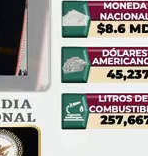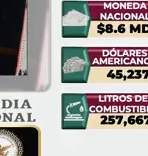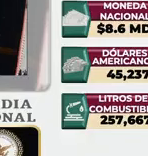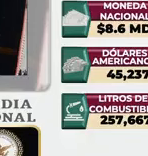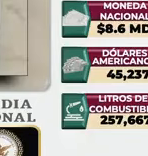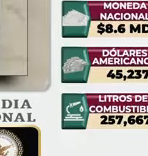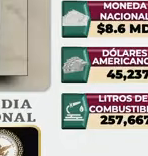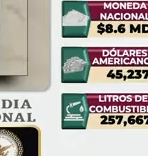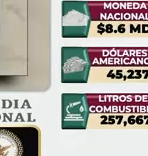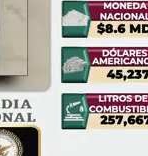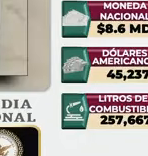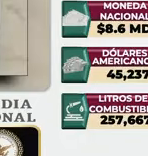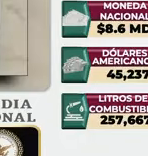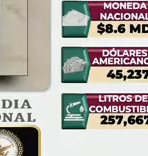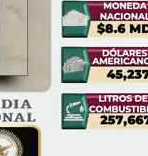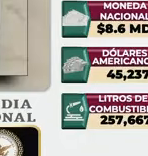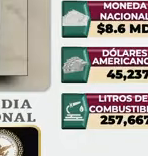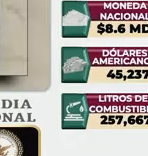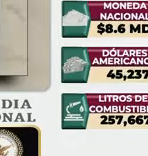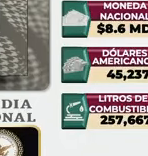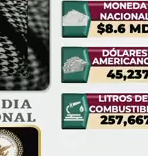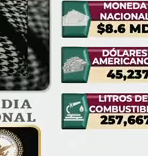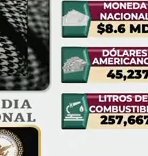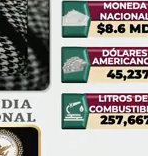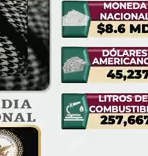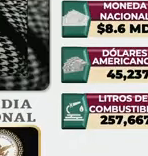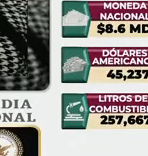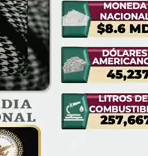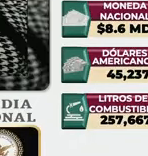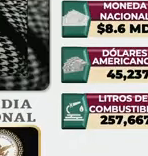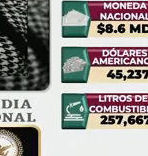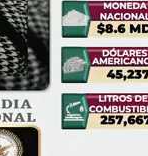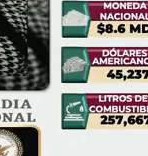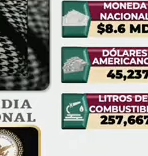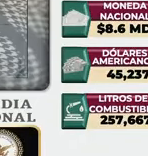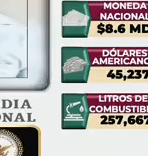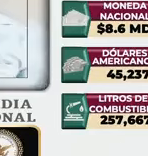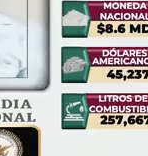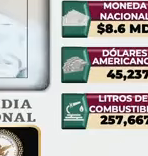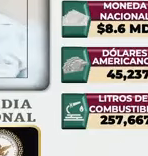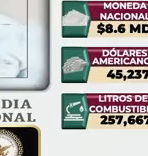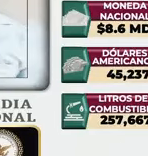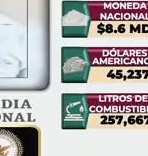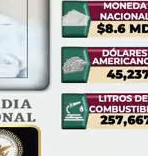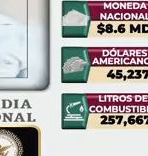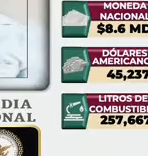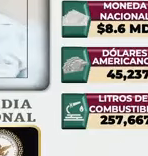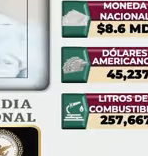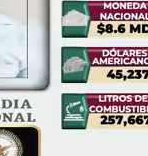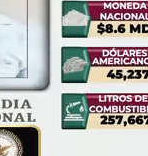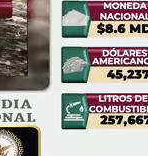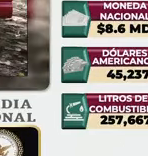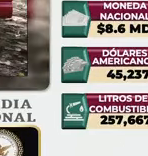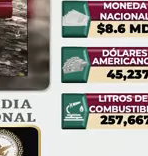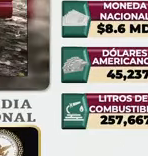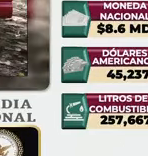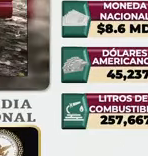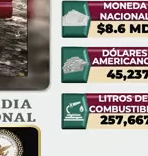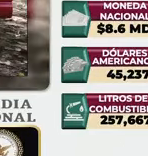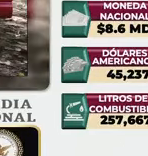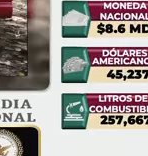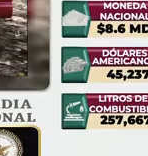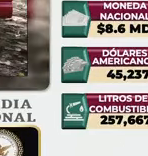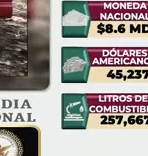949 kilogramos de cocaína, dos punto cuatro kilogramos de heroína, 69 kilogramos de metanfetamina,